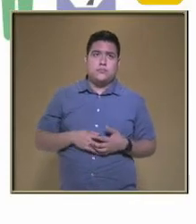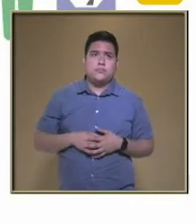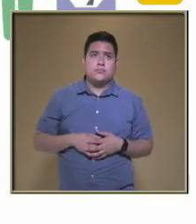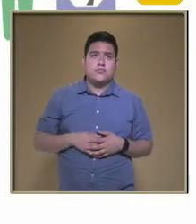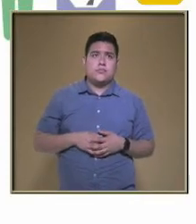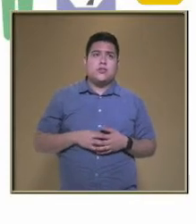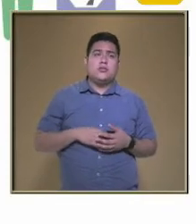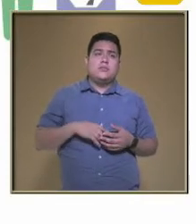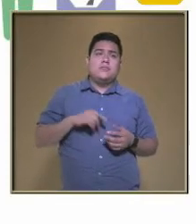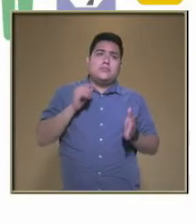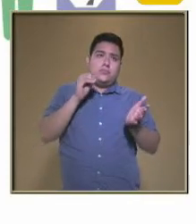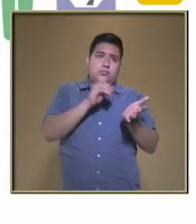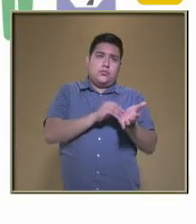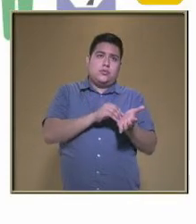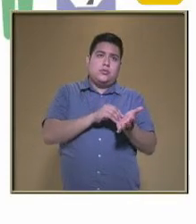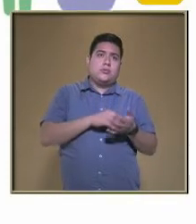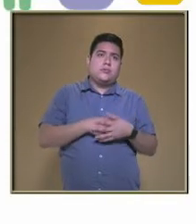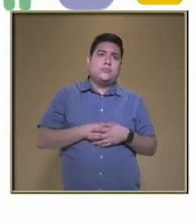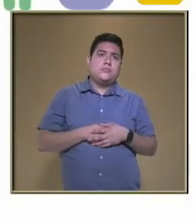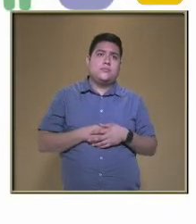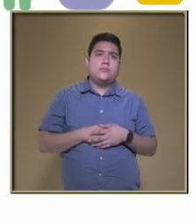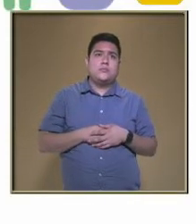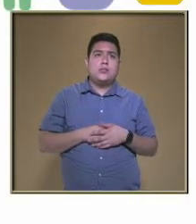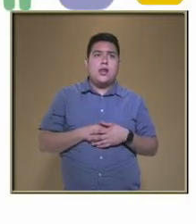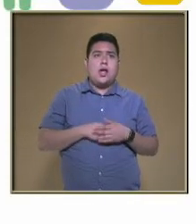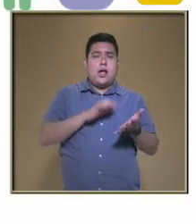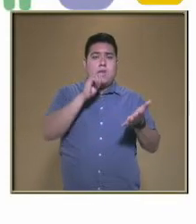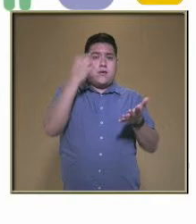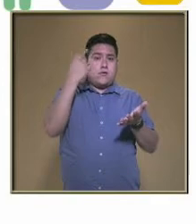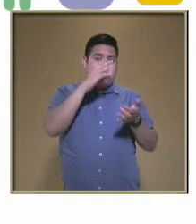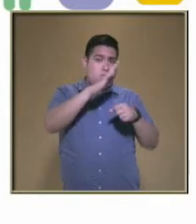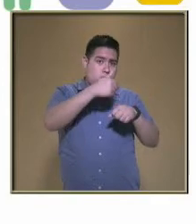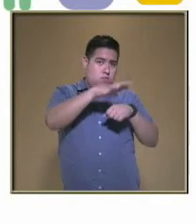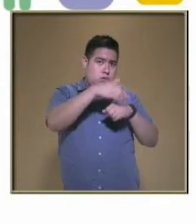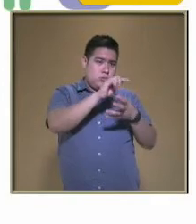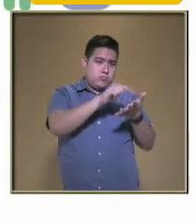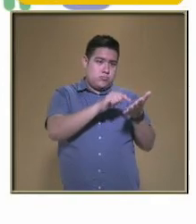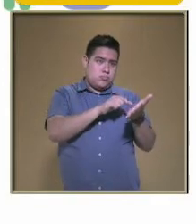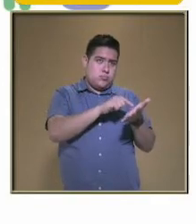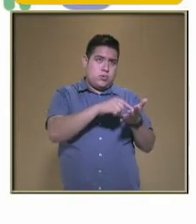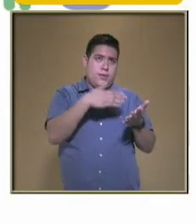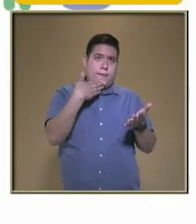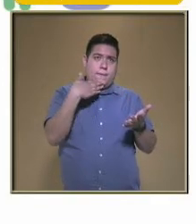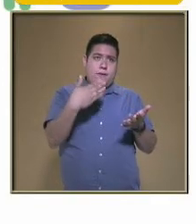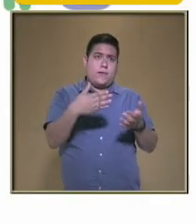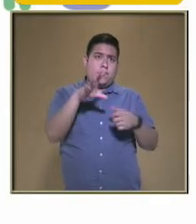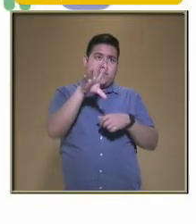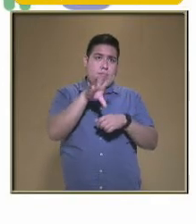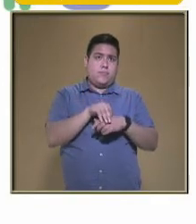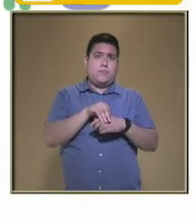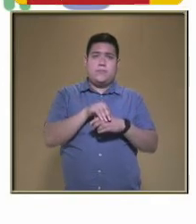Por ejemplo Aquí Esta Calculadora Está muy bien Porque nos permite